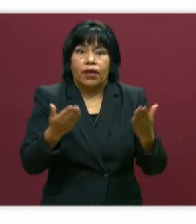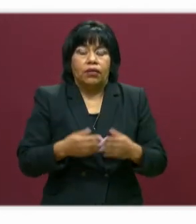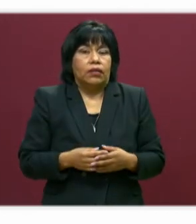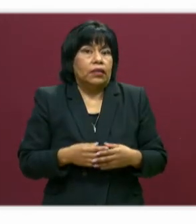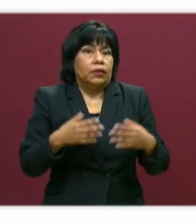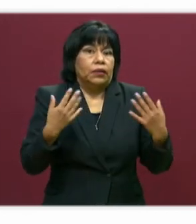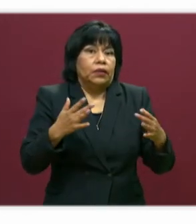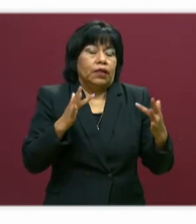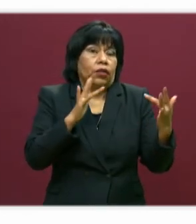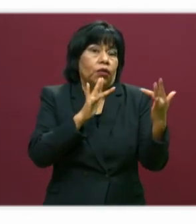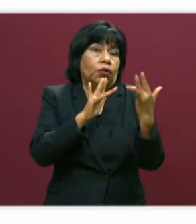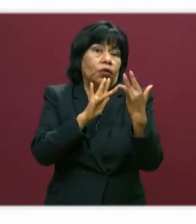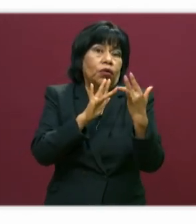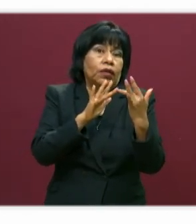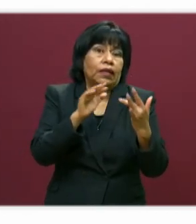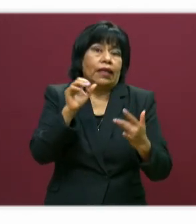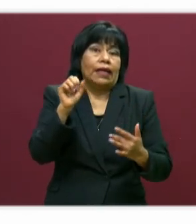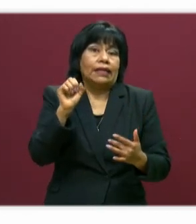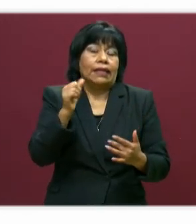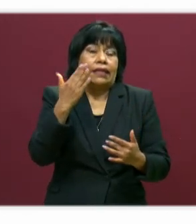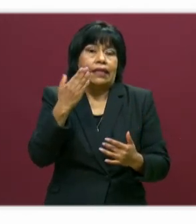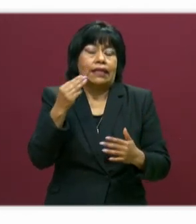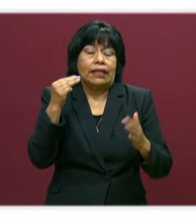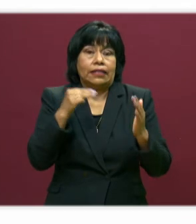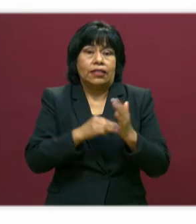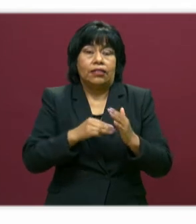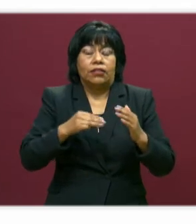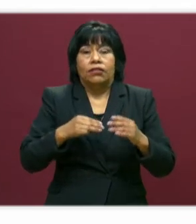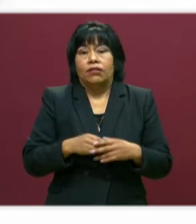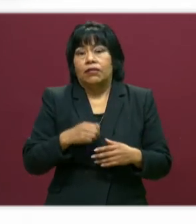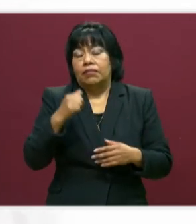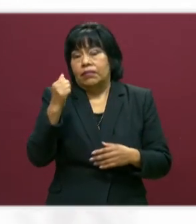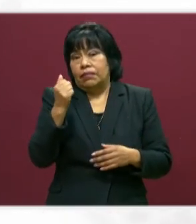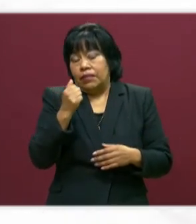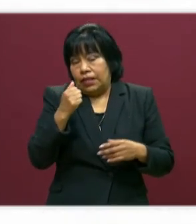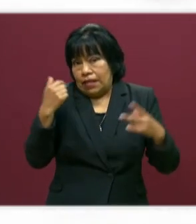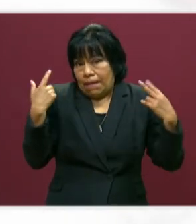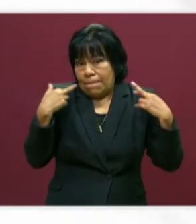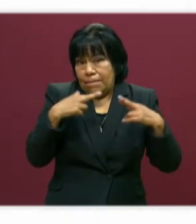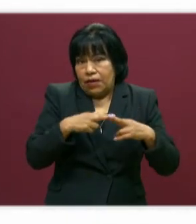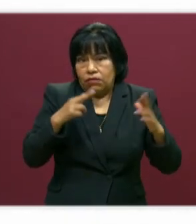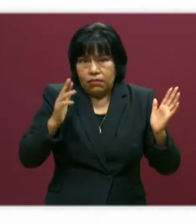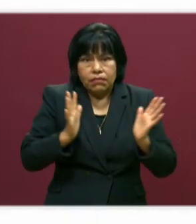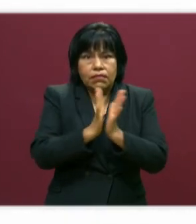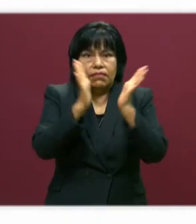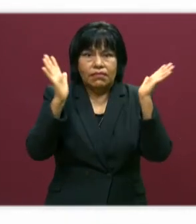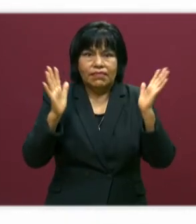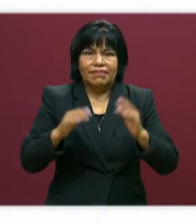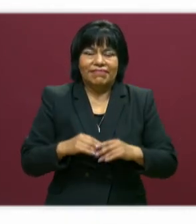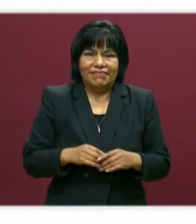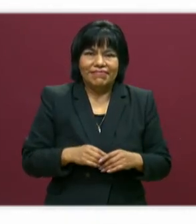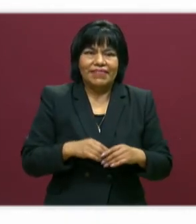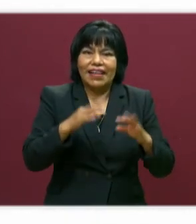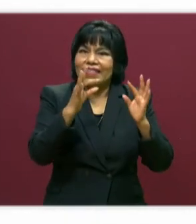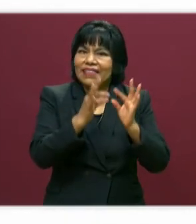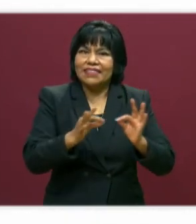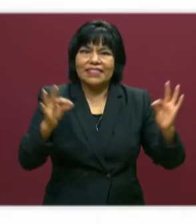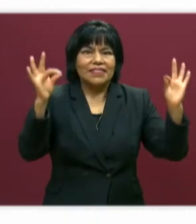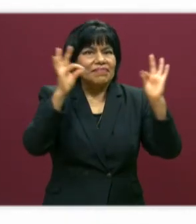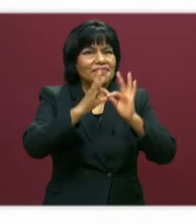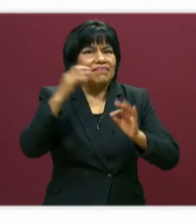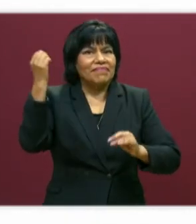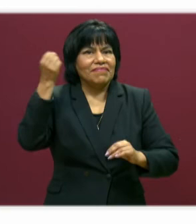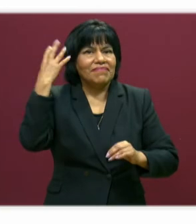conectar 65 mil usuarios que ya tienen sus cuentas y van a poder participar en este tan importante foro.